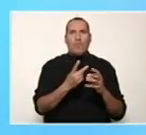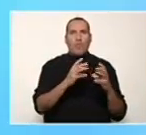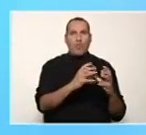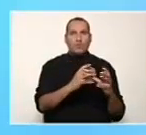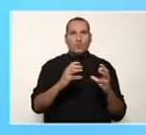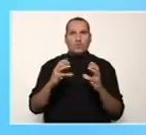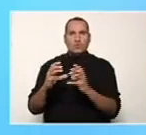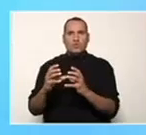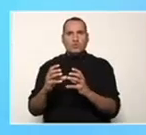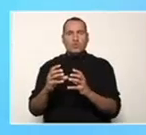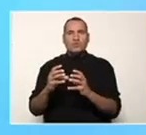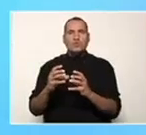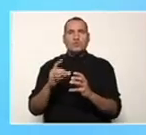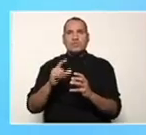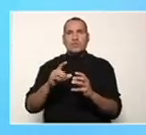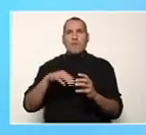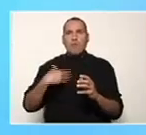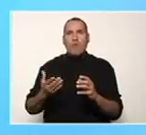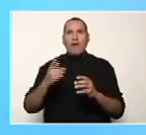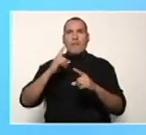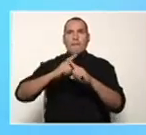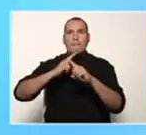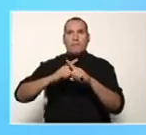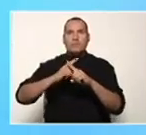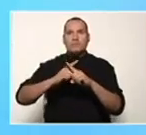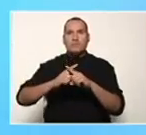que estos se estén multiplicando.